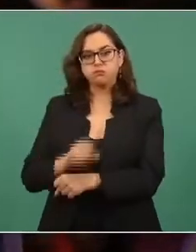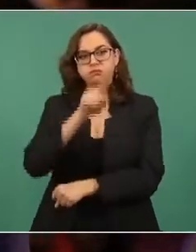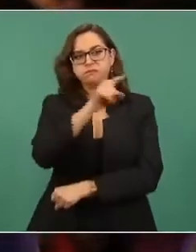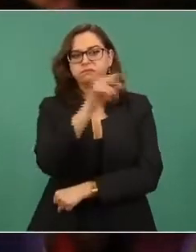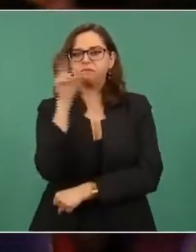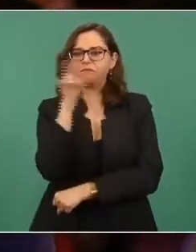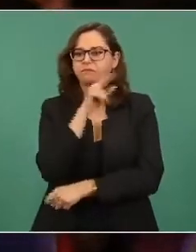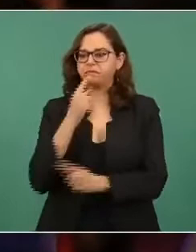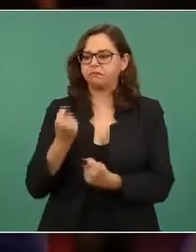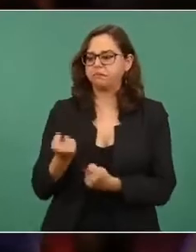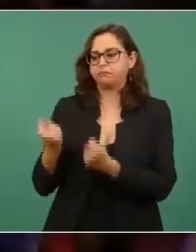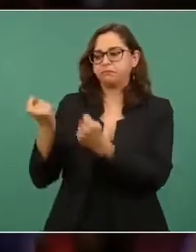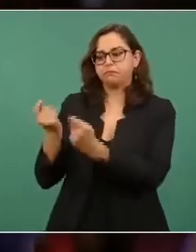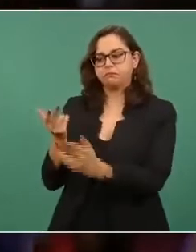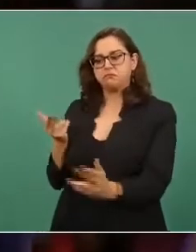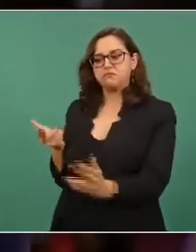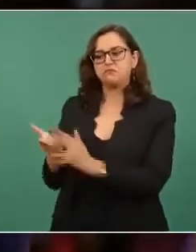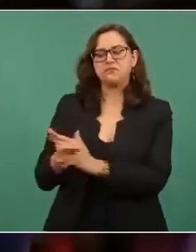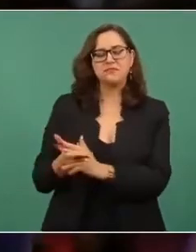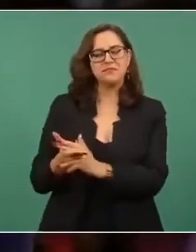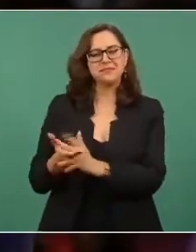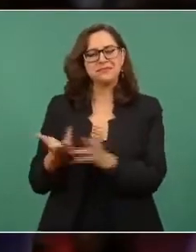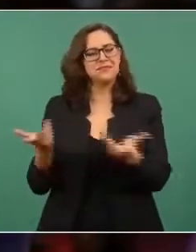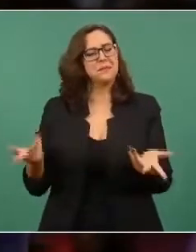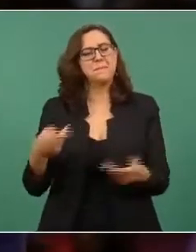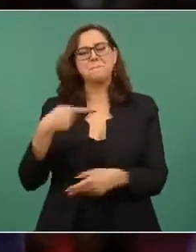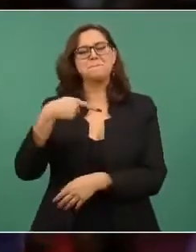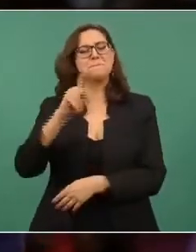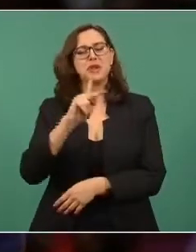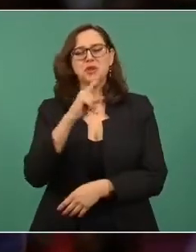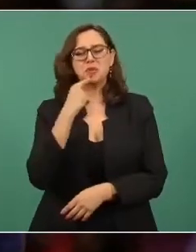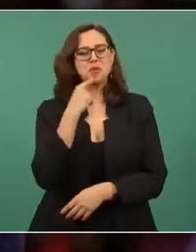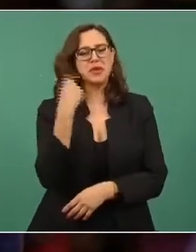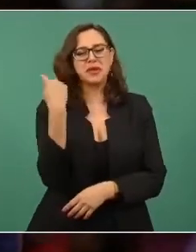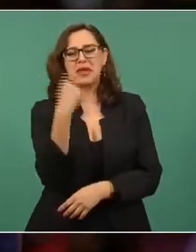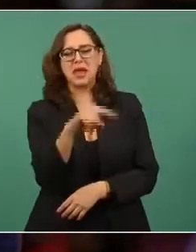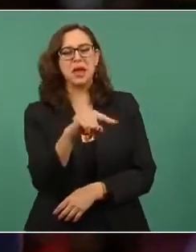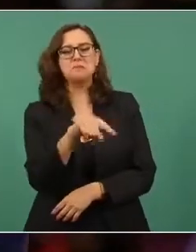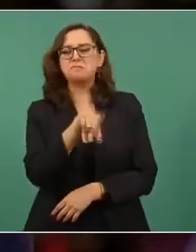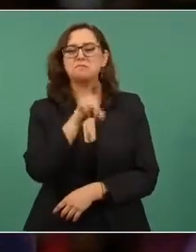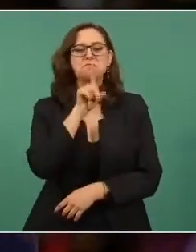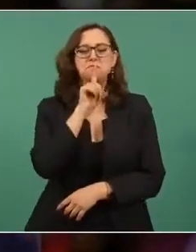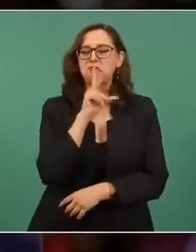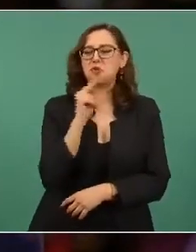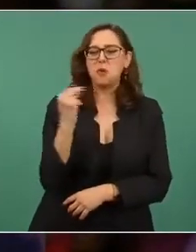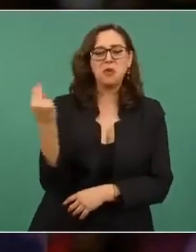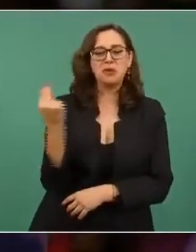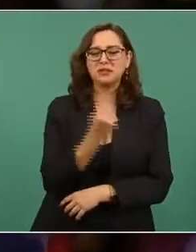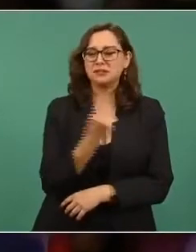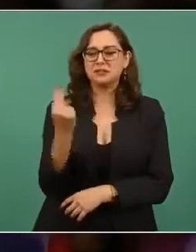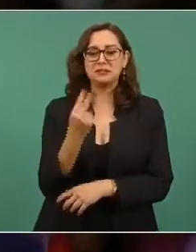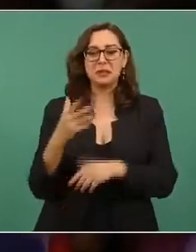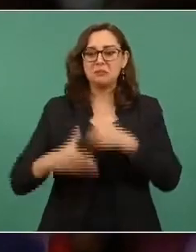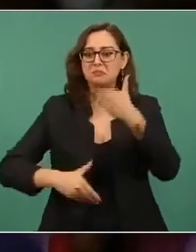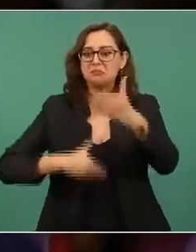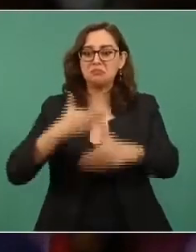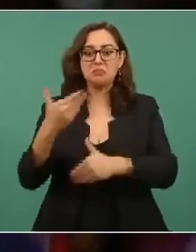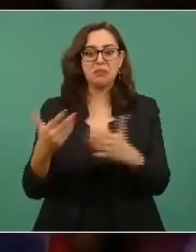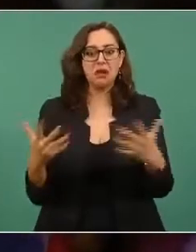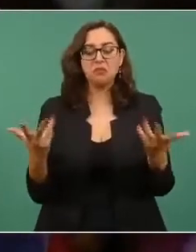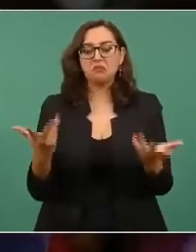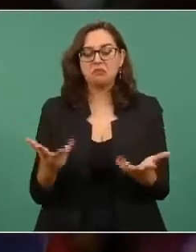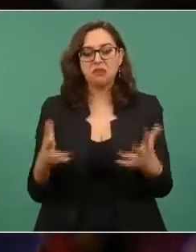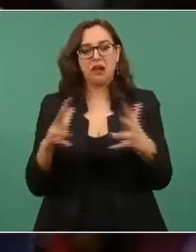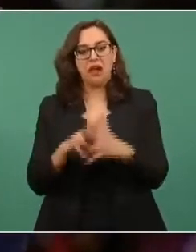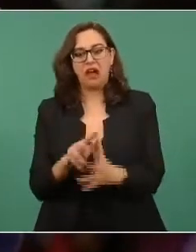en la Guerra Fría mantuvimos buenas relaciones y hoy